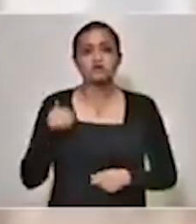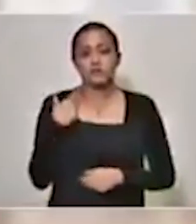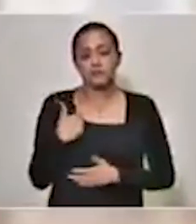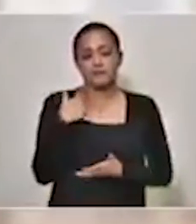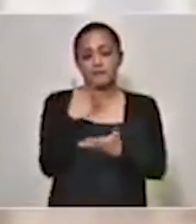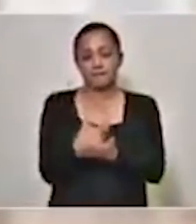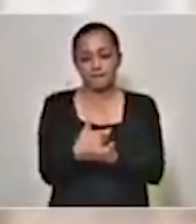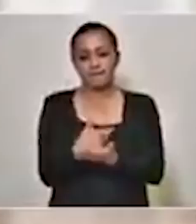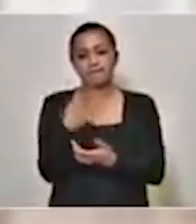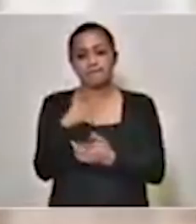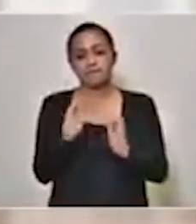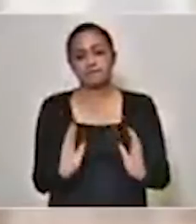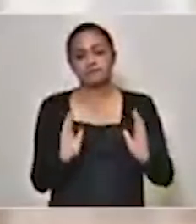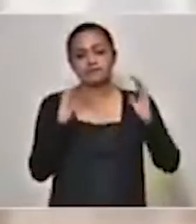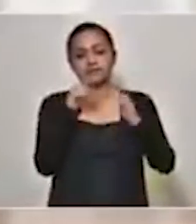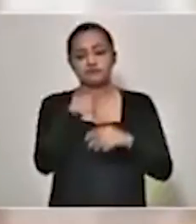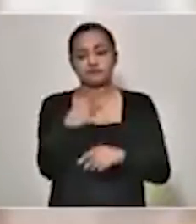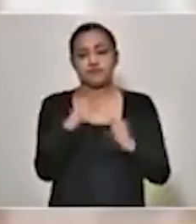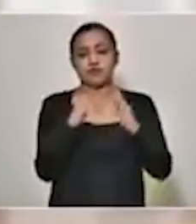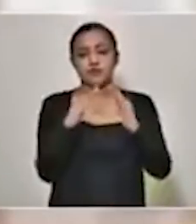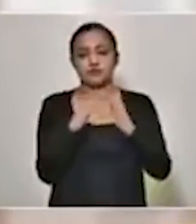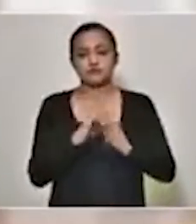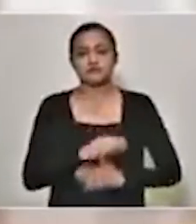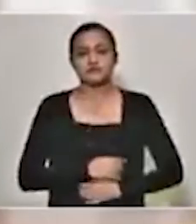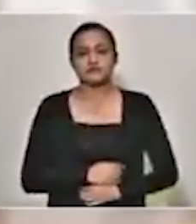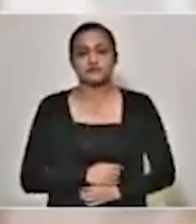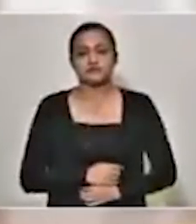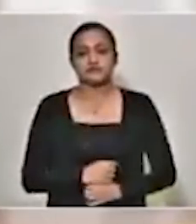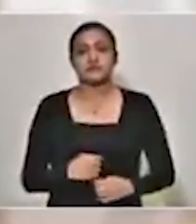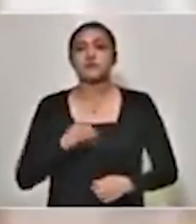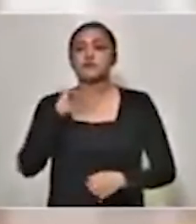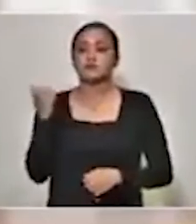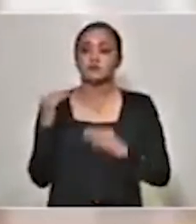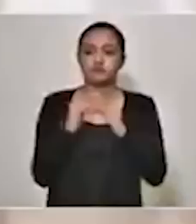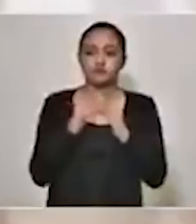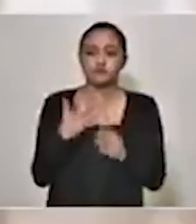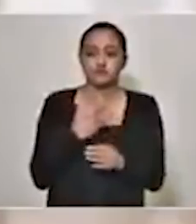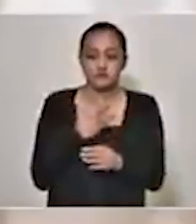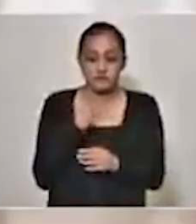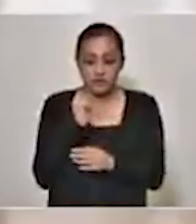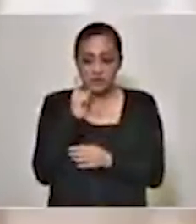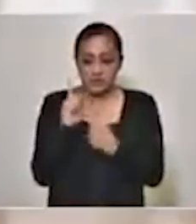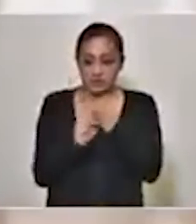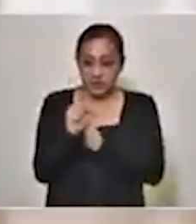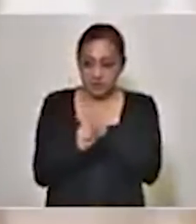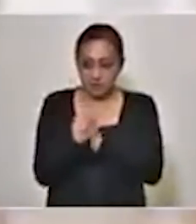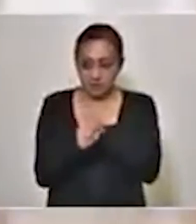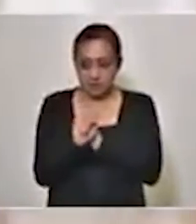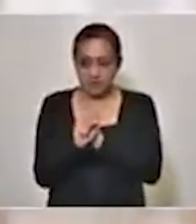costearemos la construcción de una vivienda. El caso de otras viviendas que tuvieran afectación,